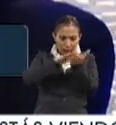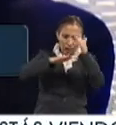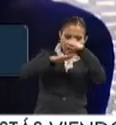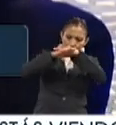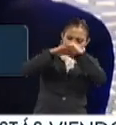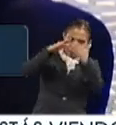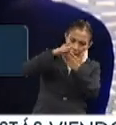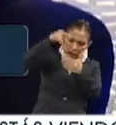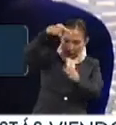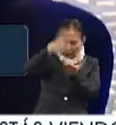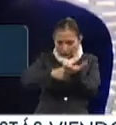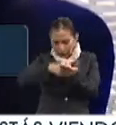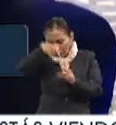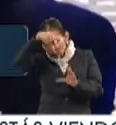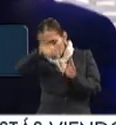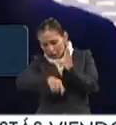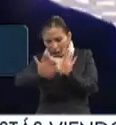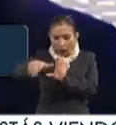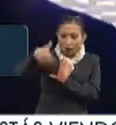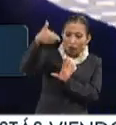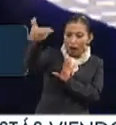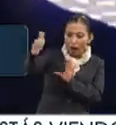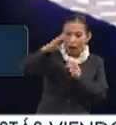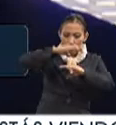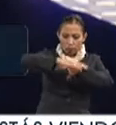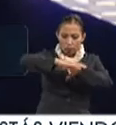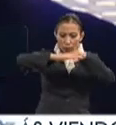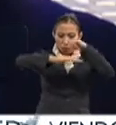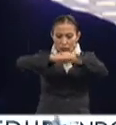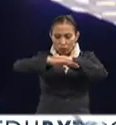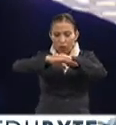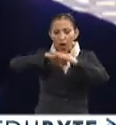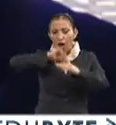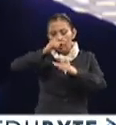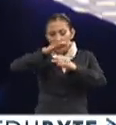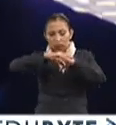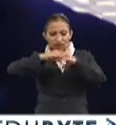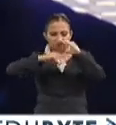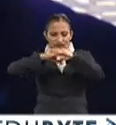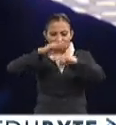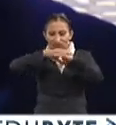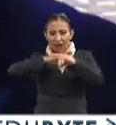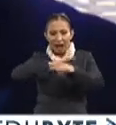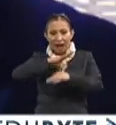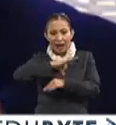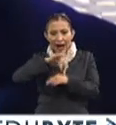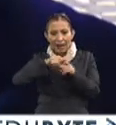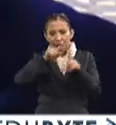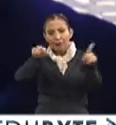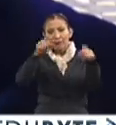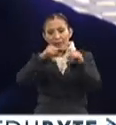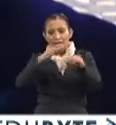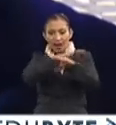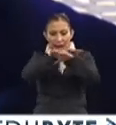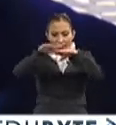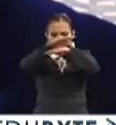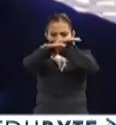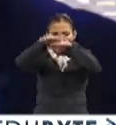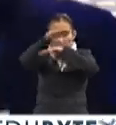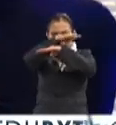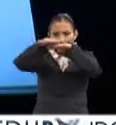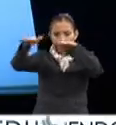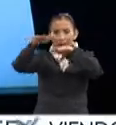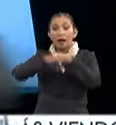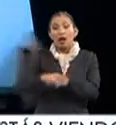un arriba, un adentro, un afuera, que hay cosas superpuestas, unas encima de otras, que hay distintas capas de materiales.